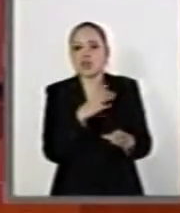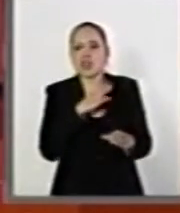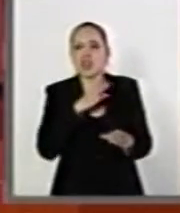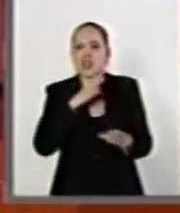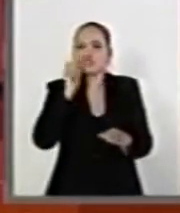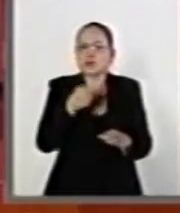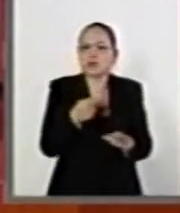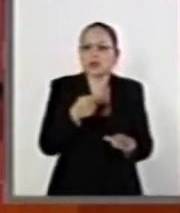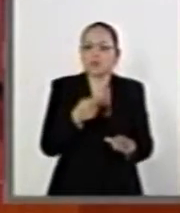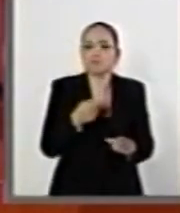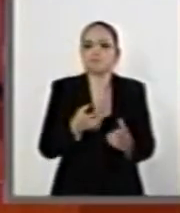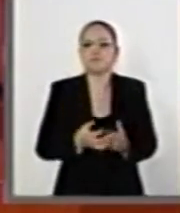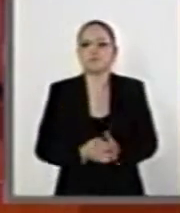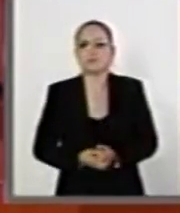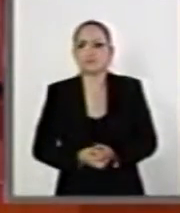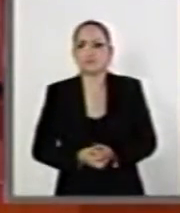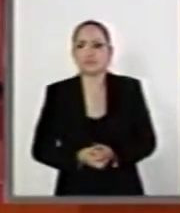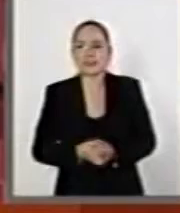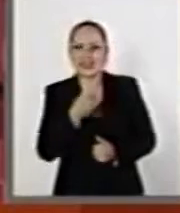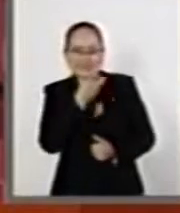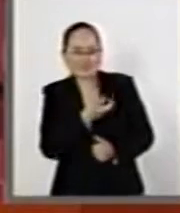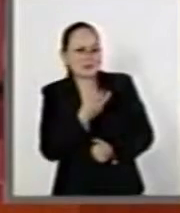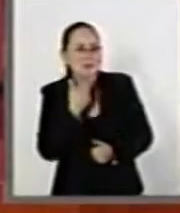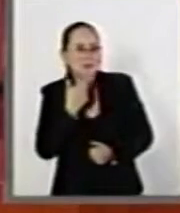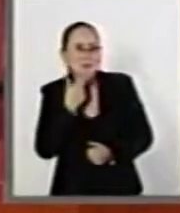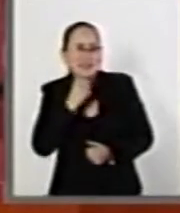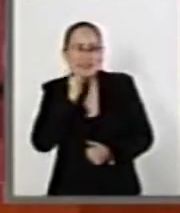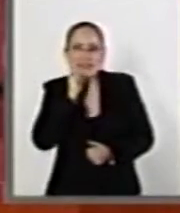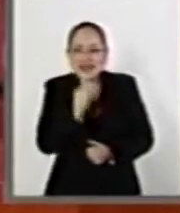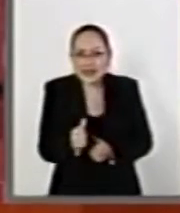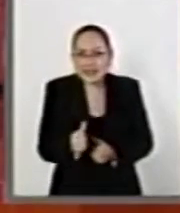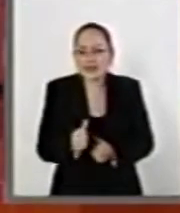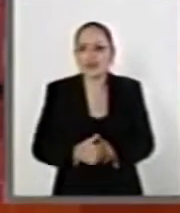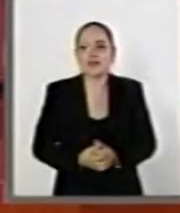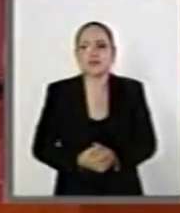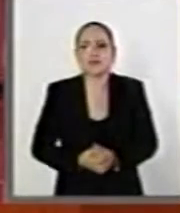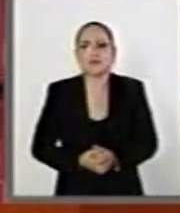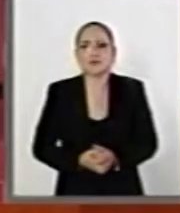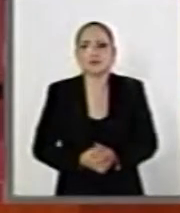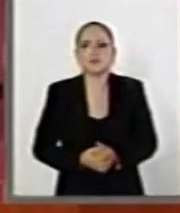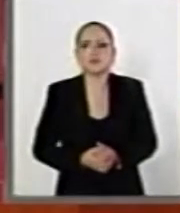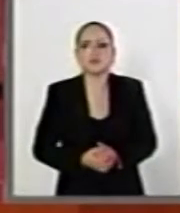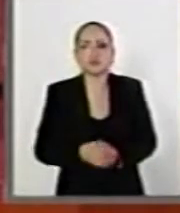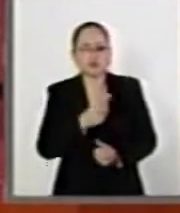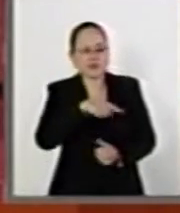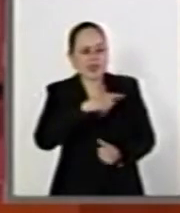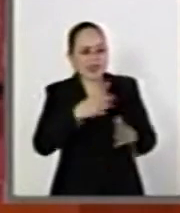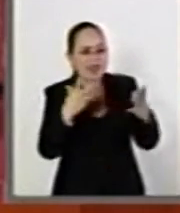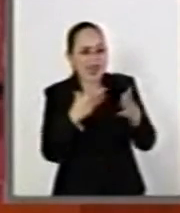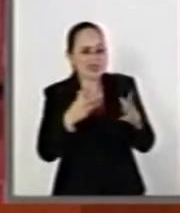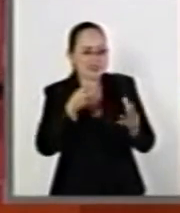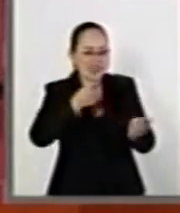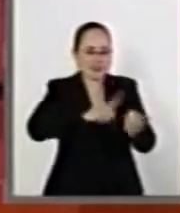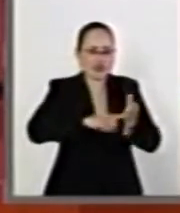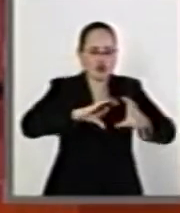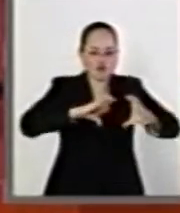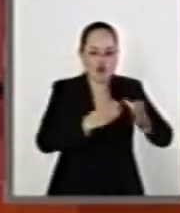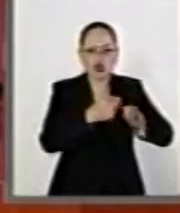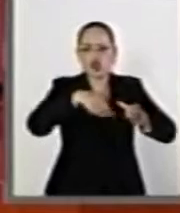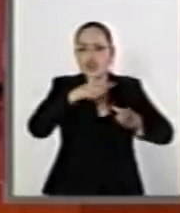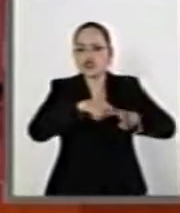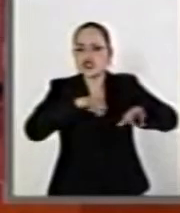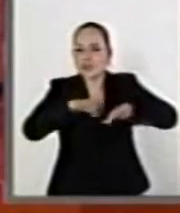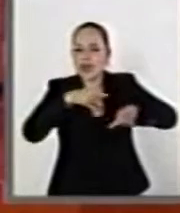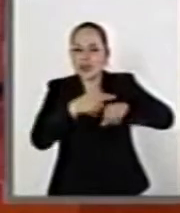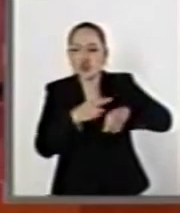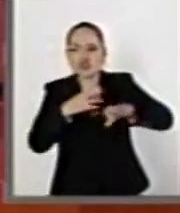sin utilidad. Yo no sé qué hacen los empleados del Fondo, pero se